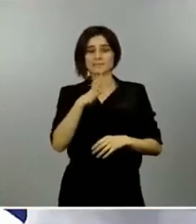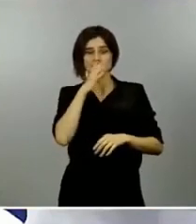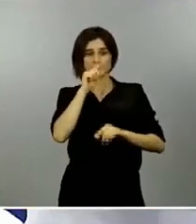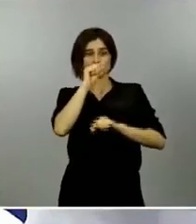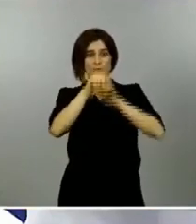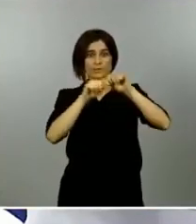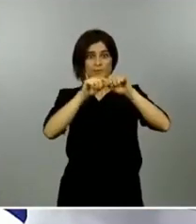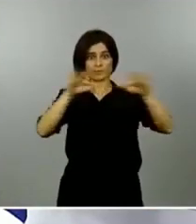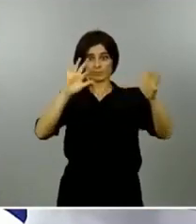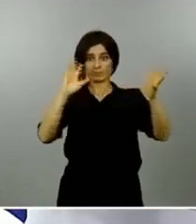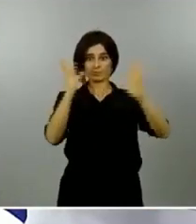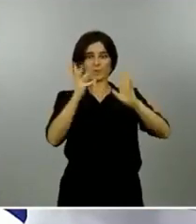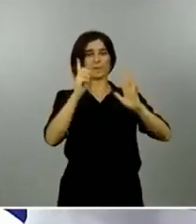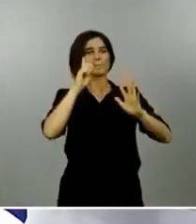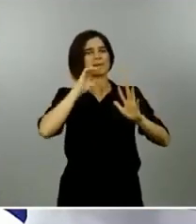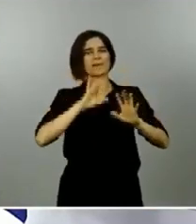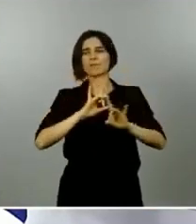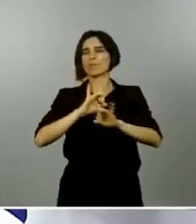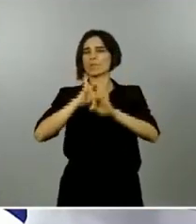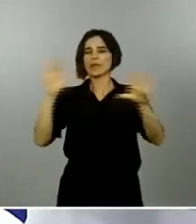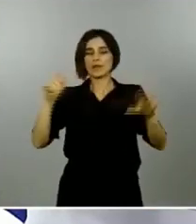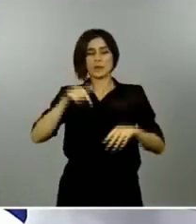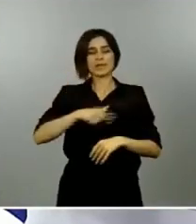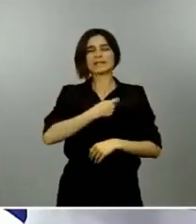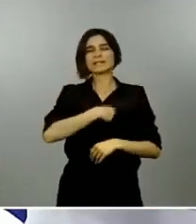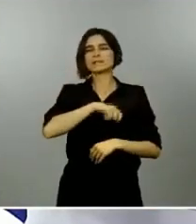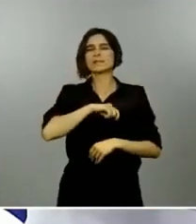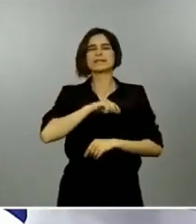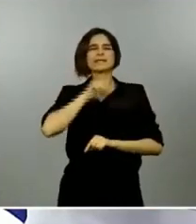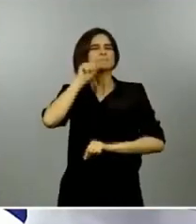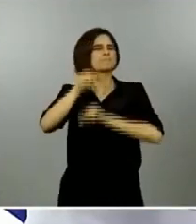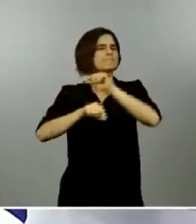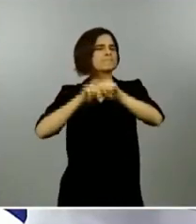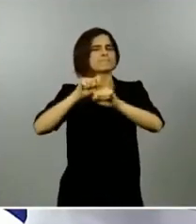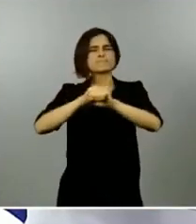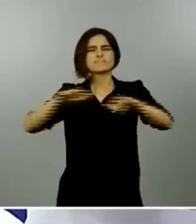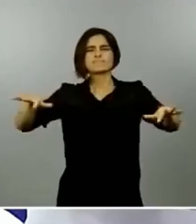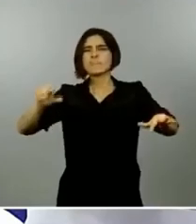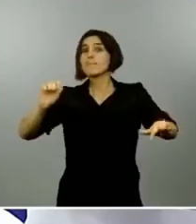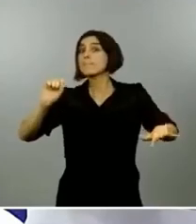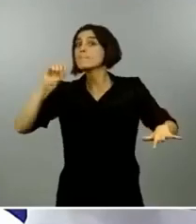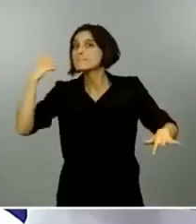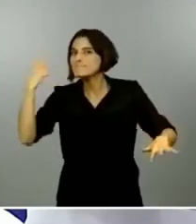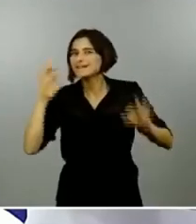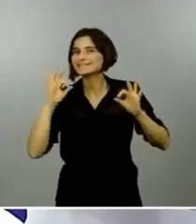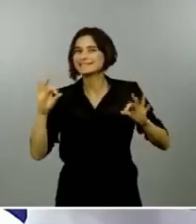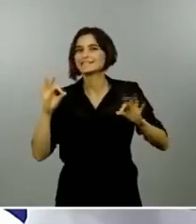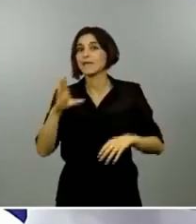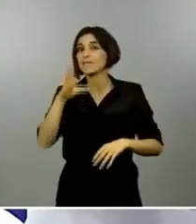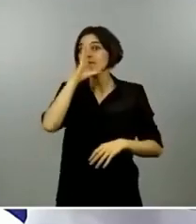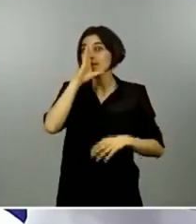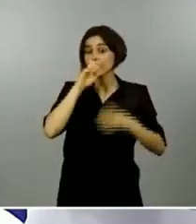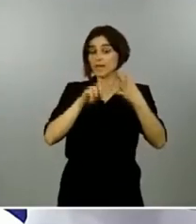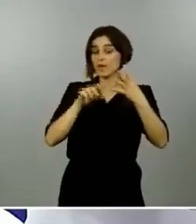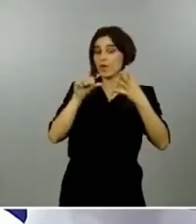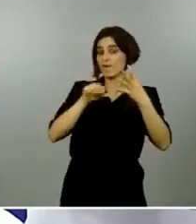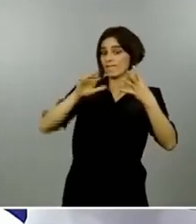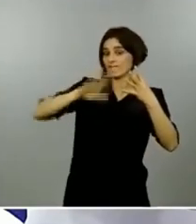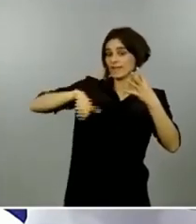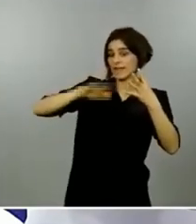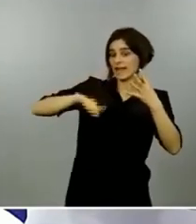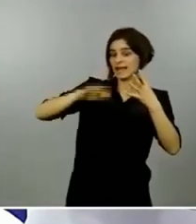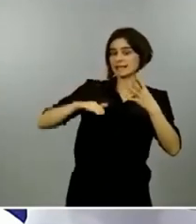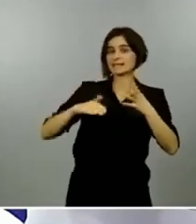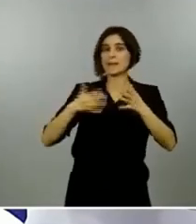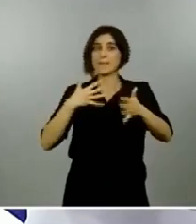el gran contagio en España ocurrió entre finales de febrero y principios de marzo yo no sé si usted bueno pues se